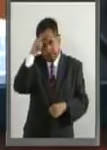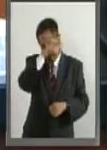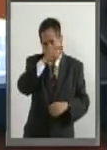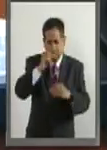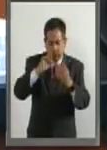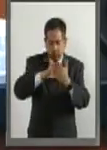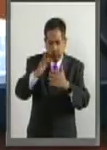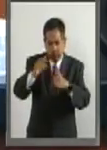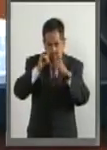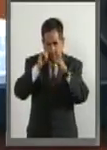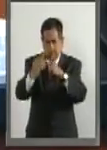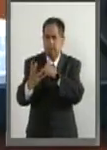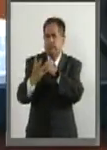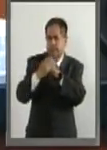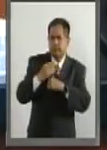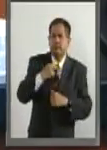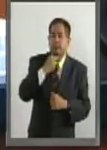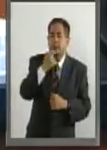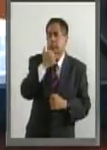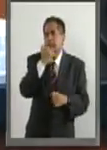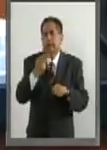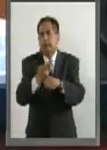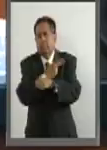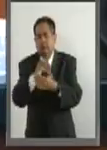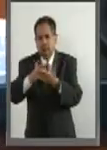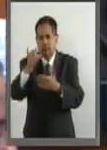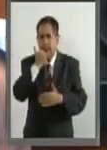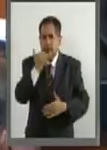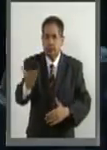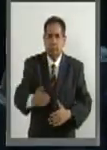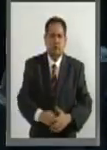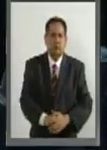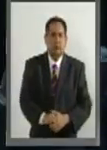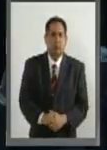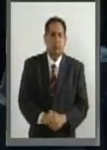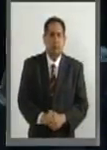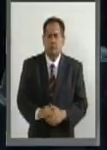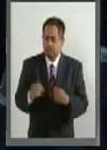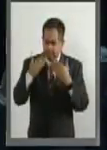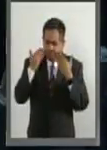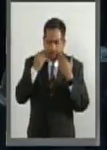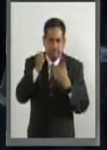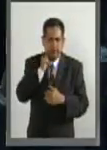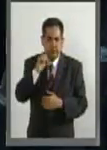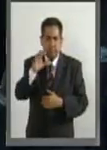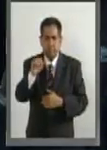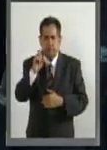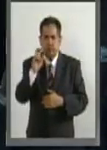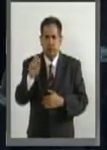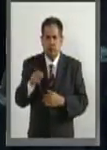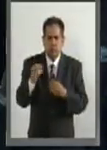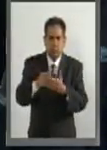agradezco que me haya dejado hablar a pesar de que ya está votado. Es usted muy amable, senadora Calderón. Muchas gracias. Gracias.